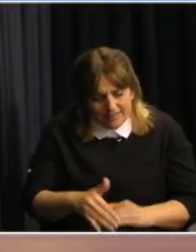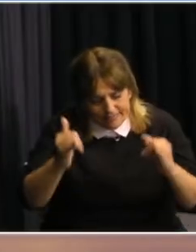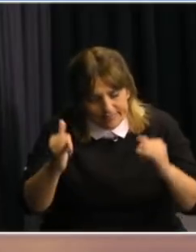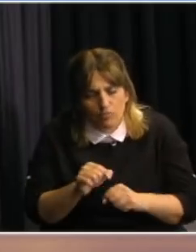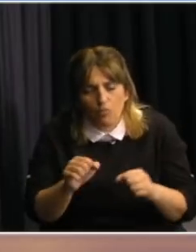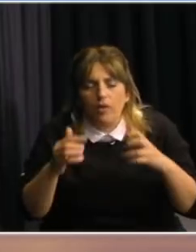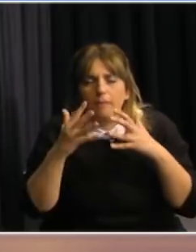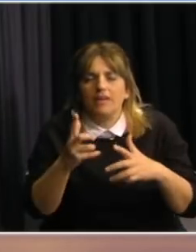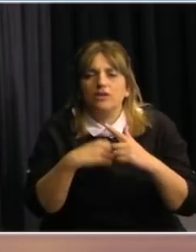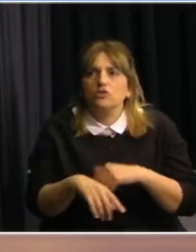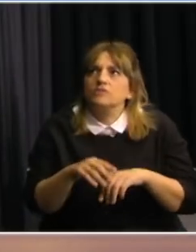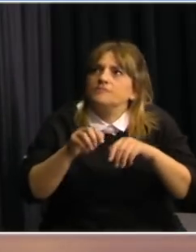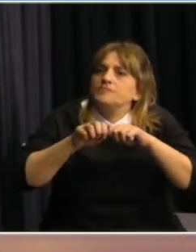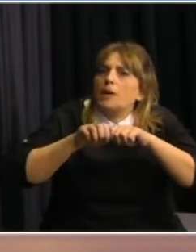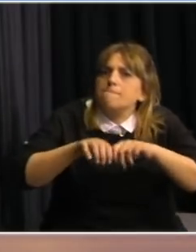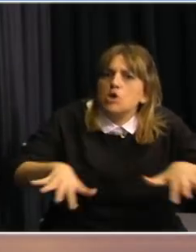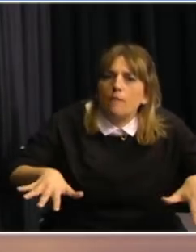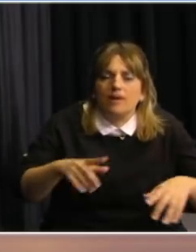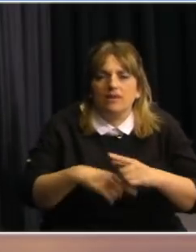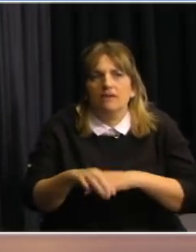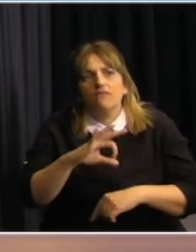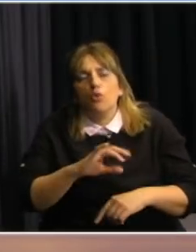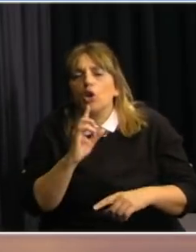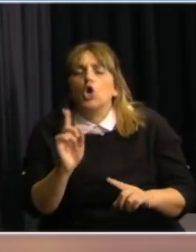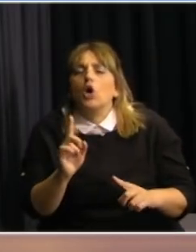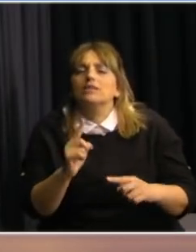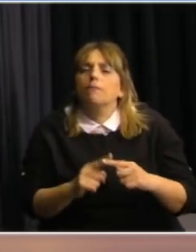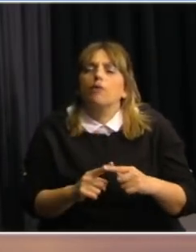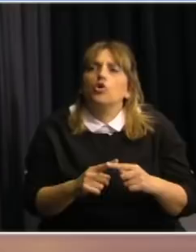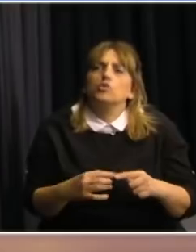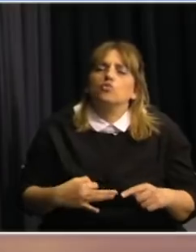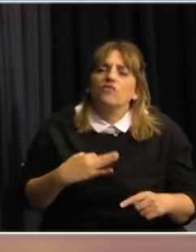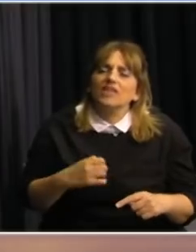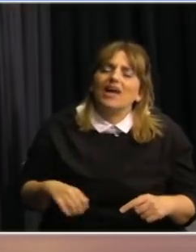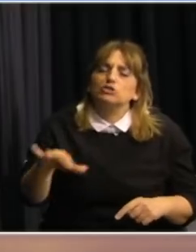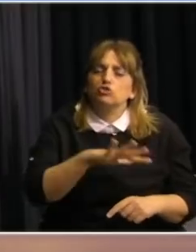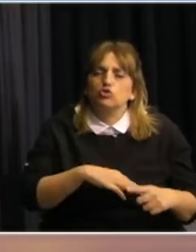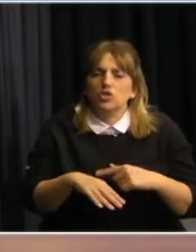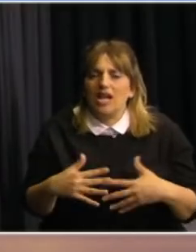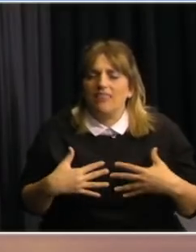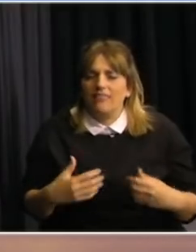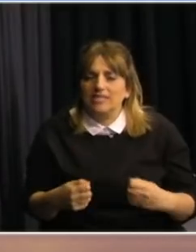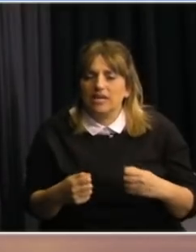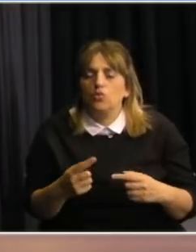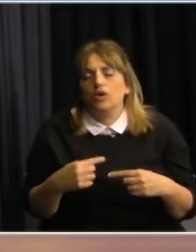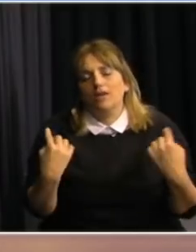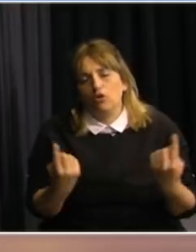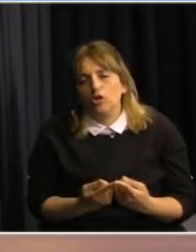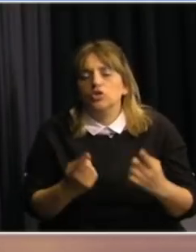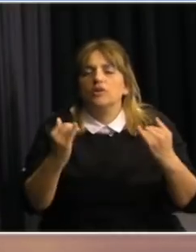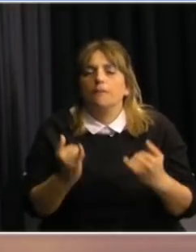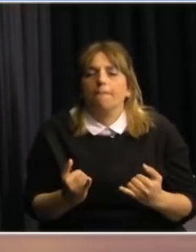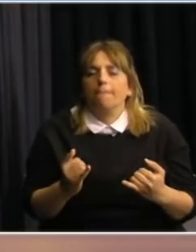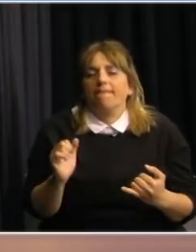mitigar la propagación del virus pero no afectar otras dimensiones de la vida social y sanitaria es que apelamos al